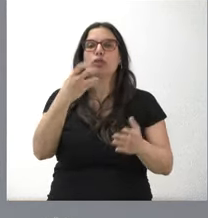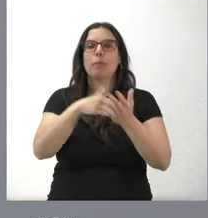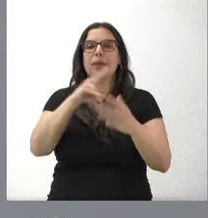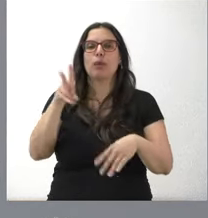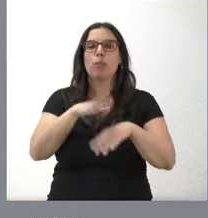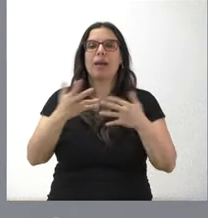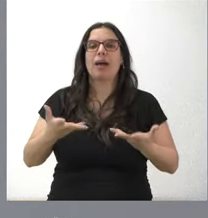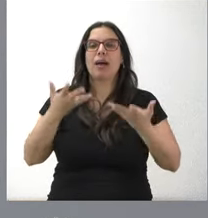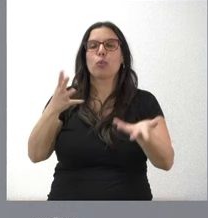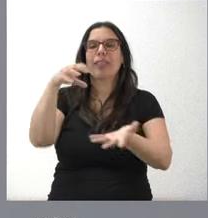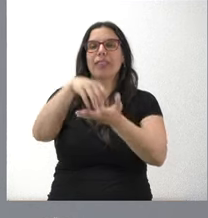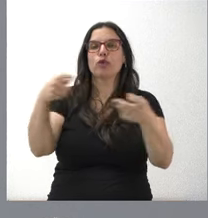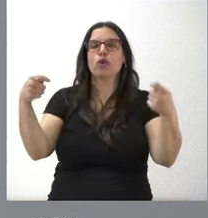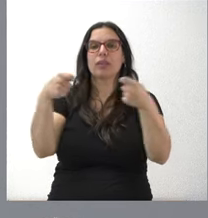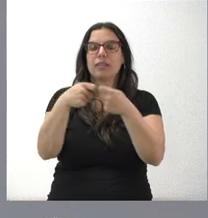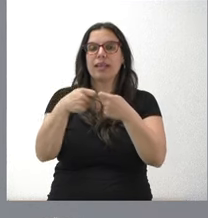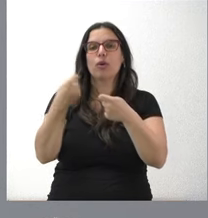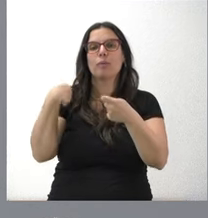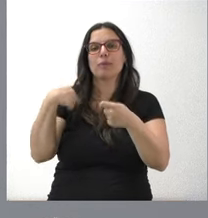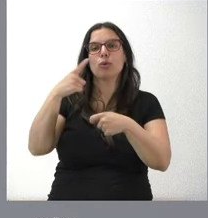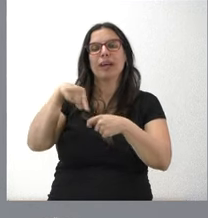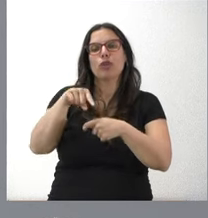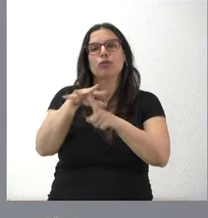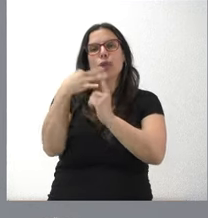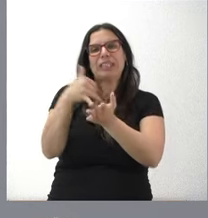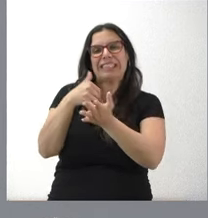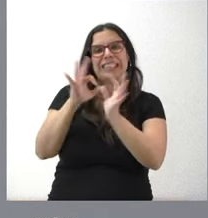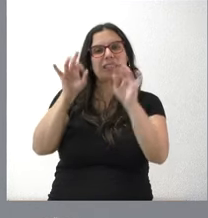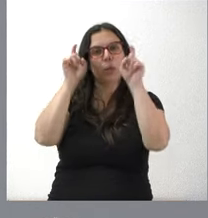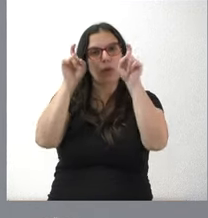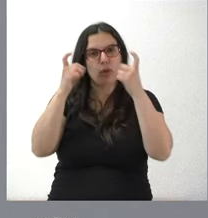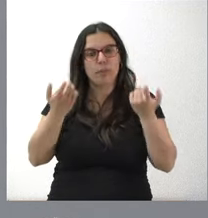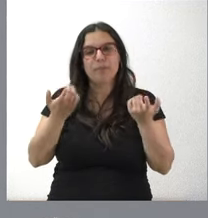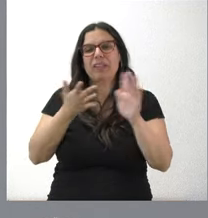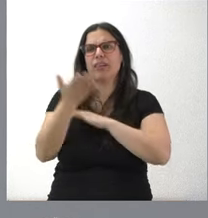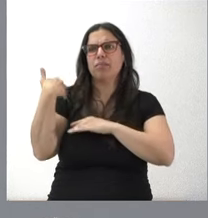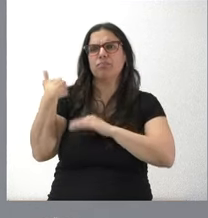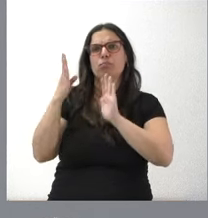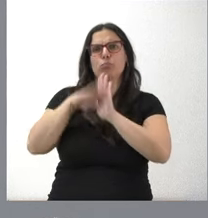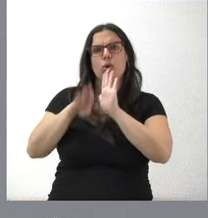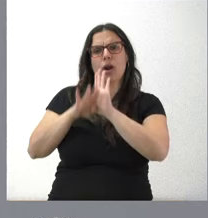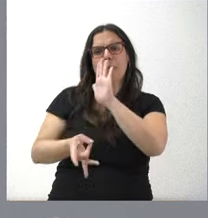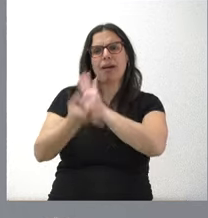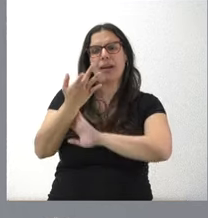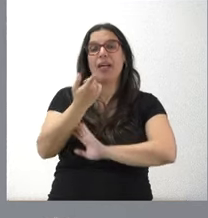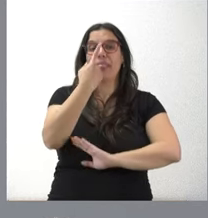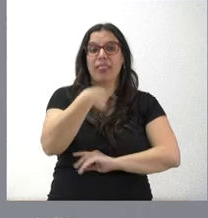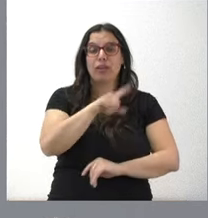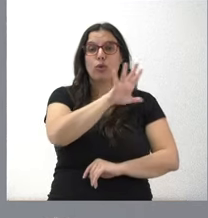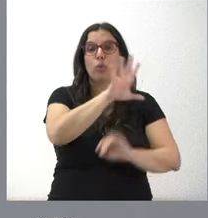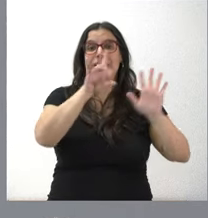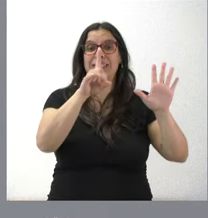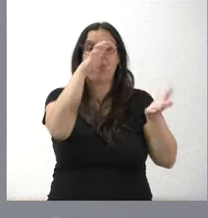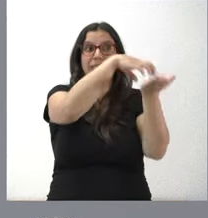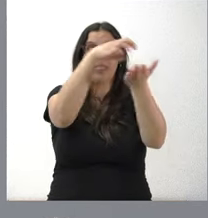para ayudas a centros concertados con alta vulnerabilidad educativa. Es un programa que se puso ya en marcha en su momento en 156 centros